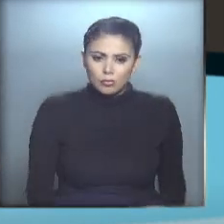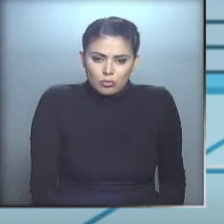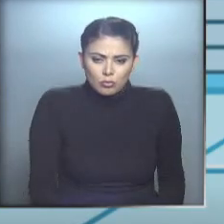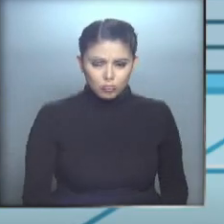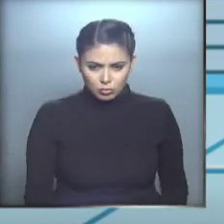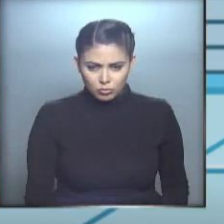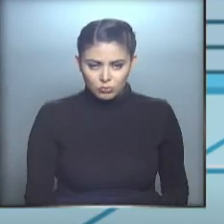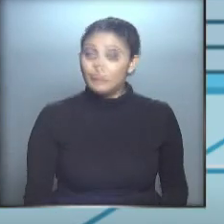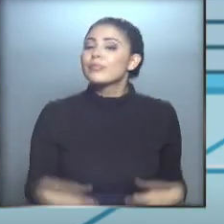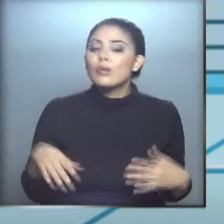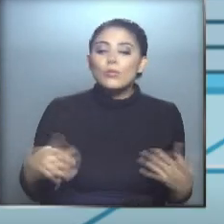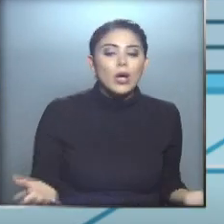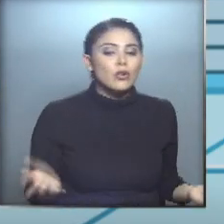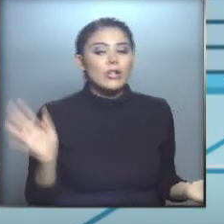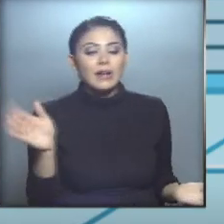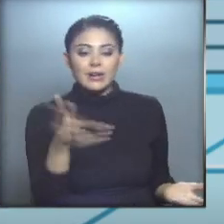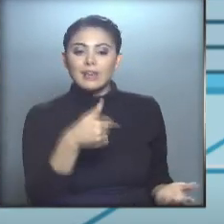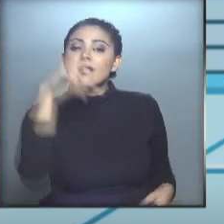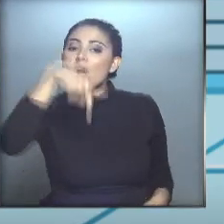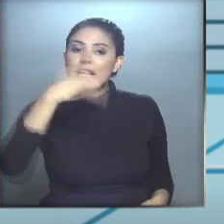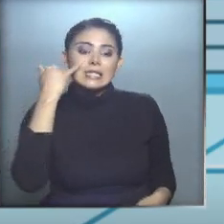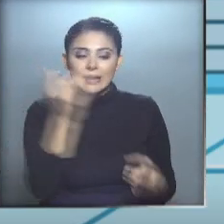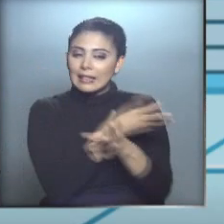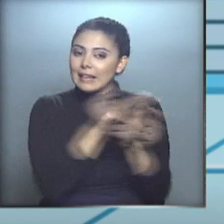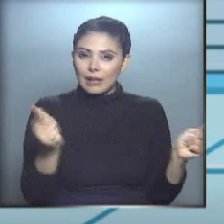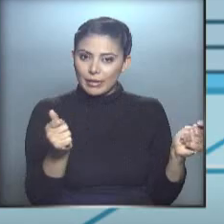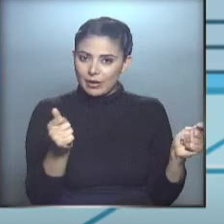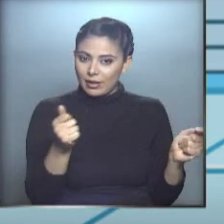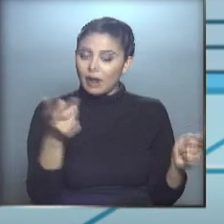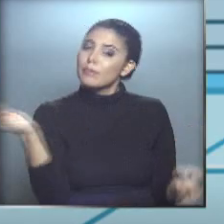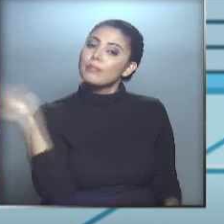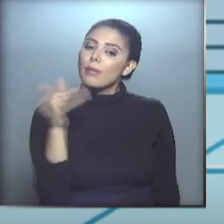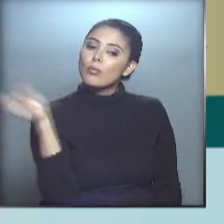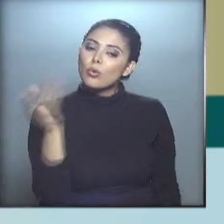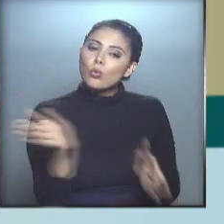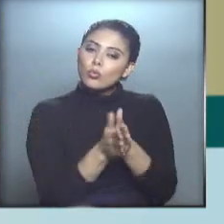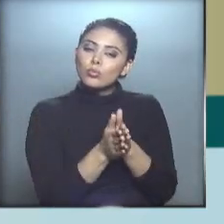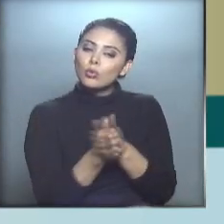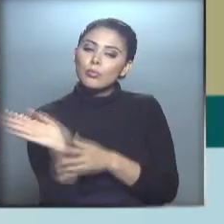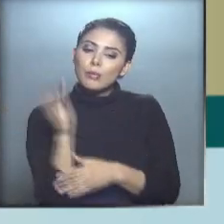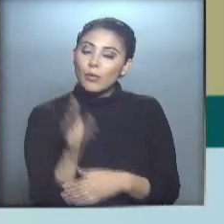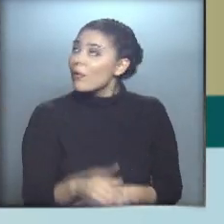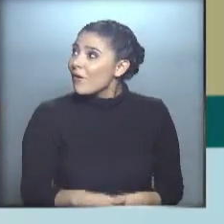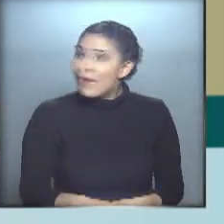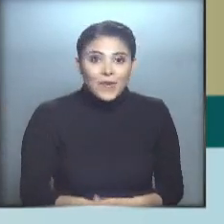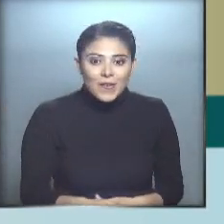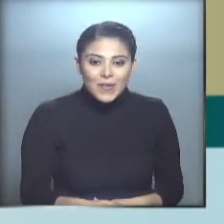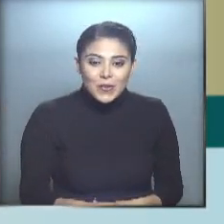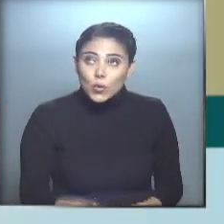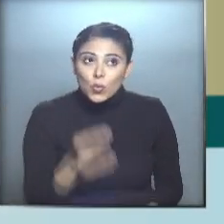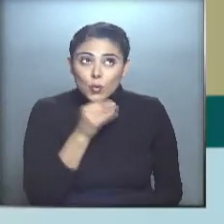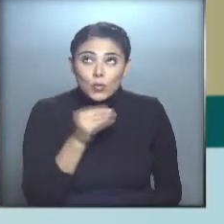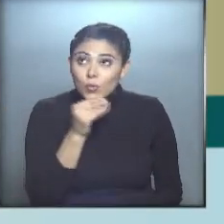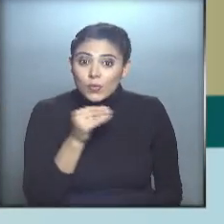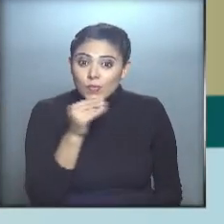¡Oh! Bueno, niños, aquí termina la excursión. Síganme, todos juntitos. No toquen nada.